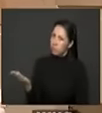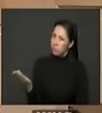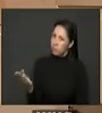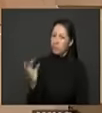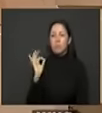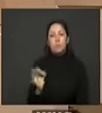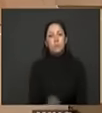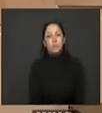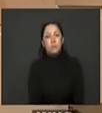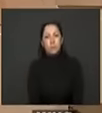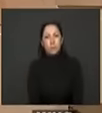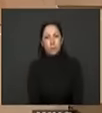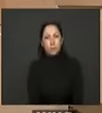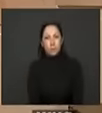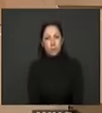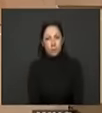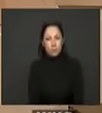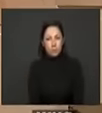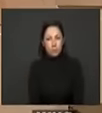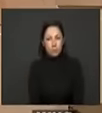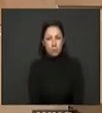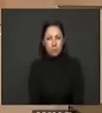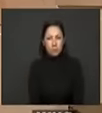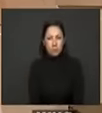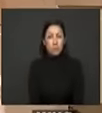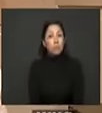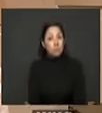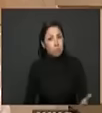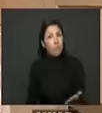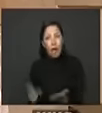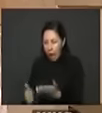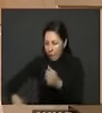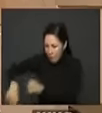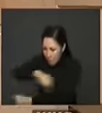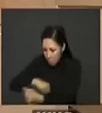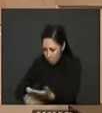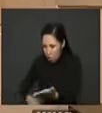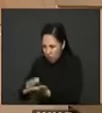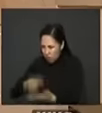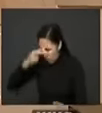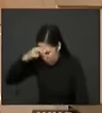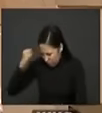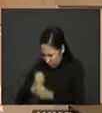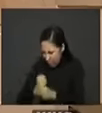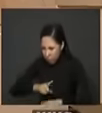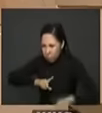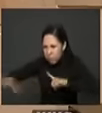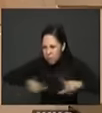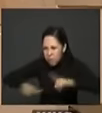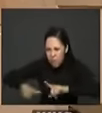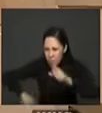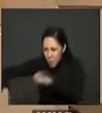economía que todos pongan y que todos tomen una filosofía elemental